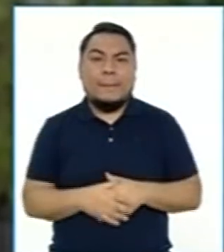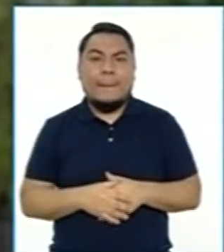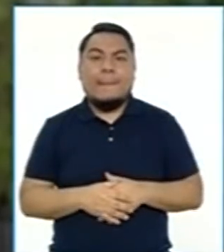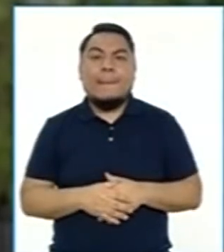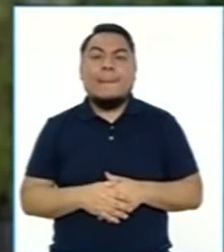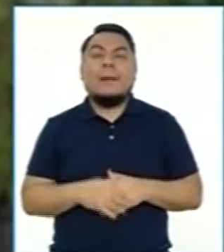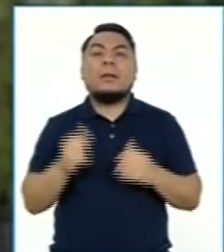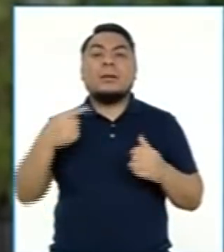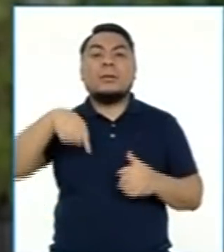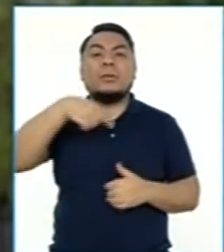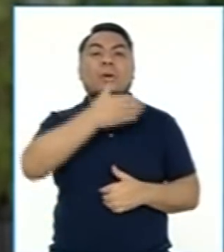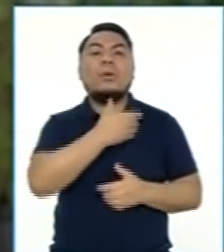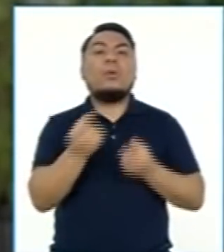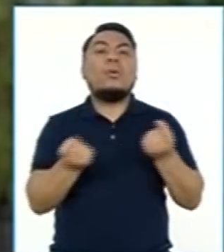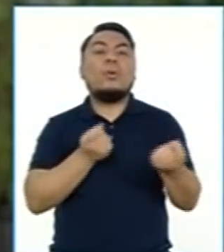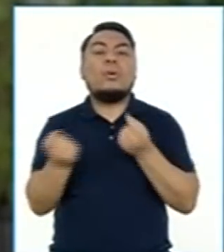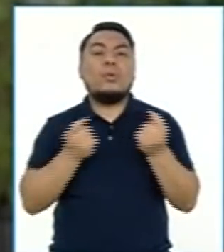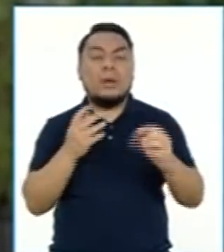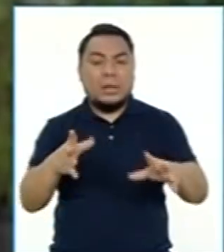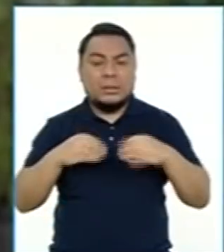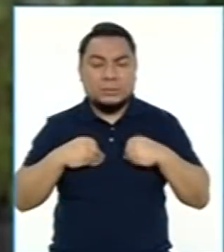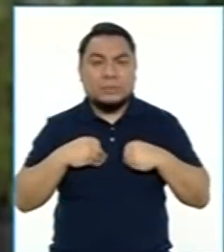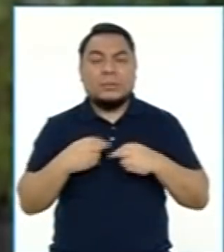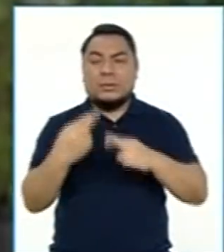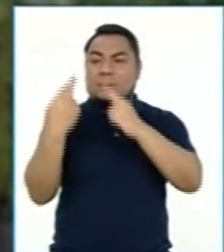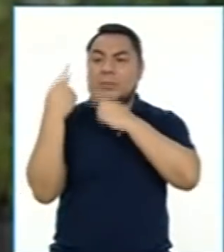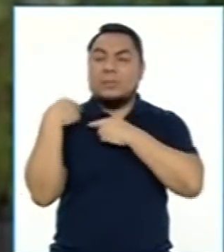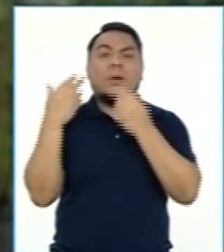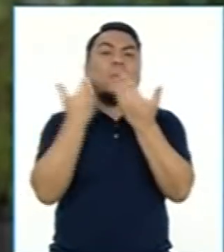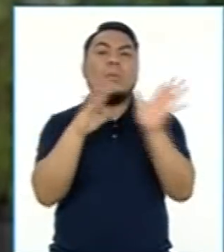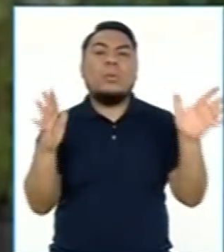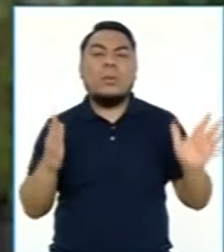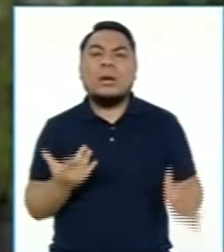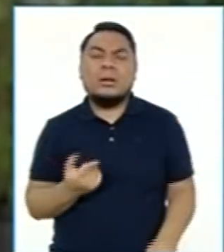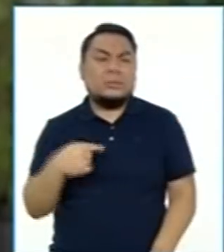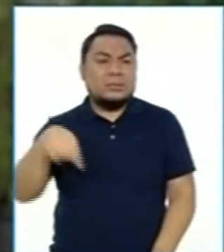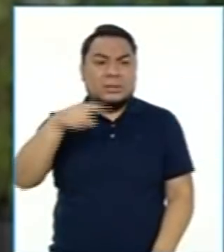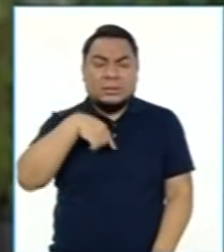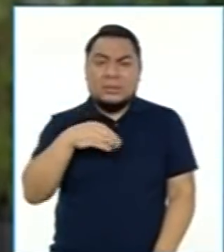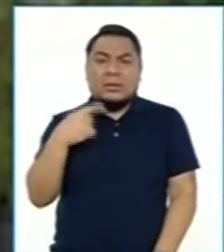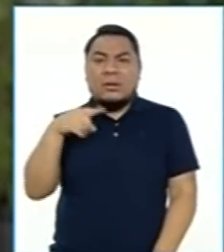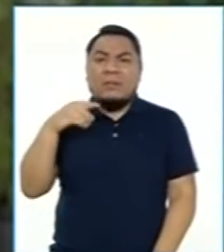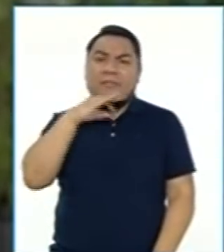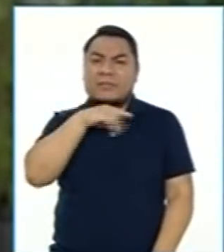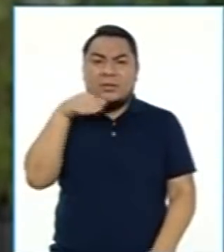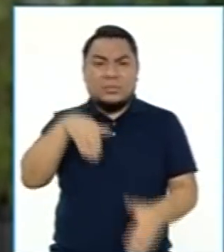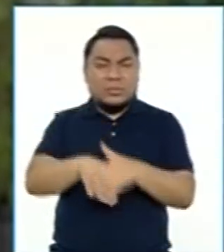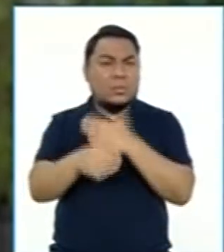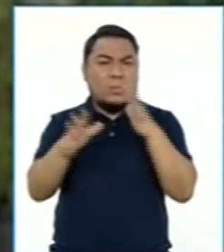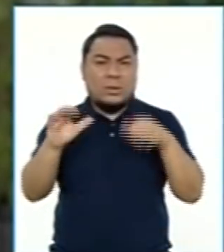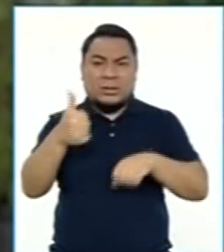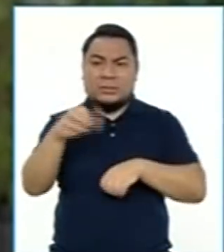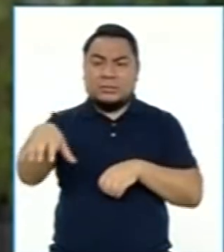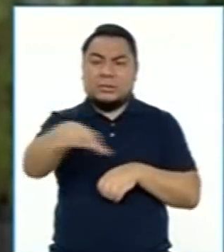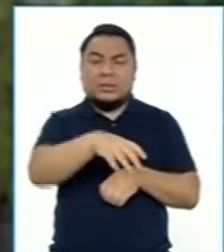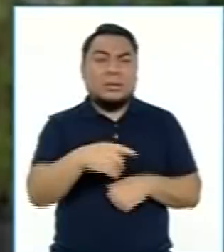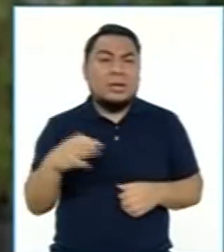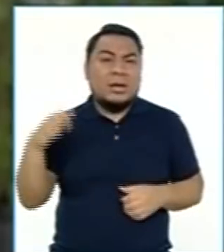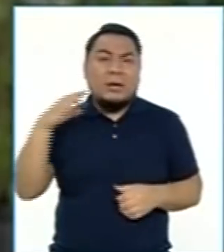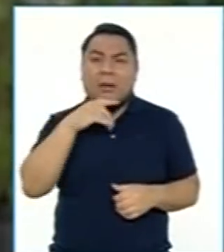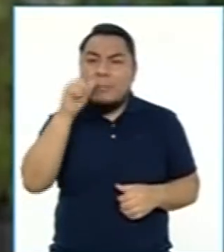Nosotros como gobierno asumimos la responsabilidad de cualquier falta que se cometa dentro de cualquier institución